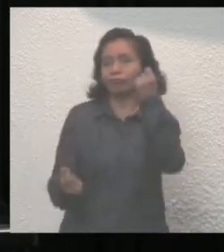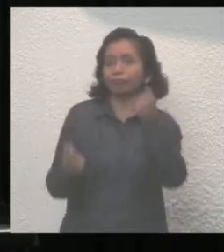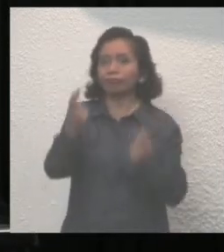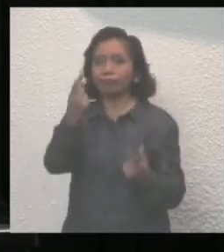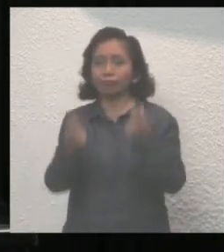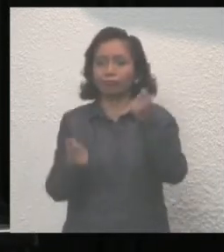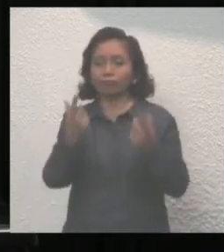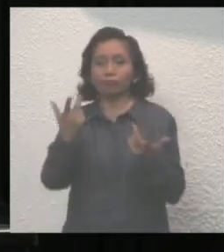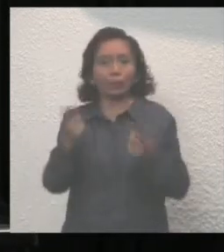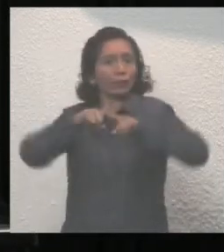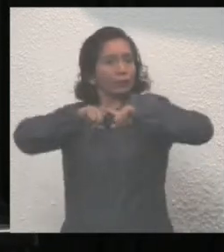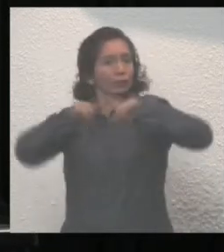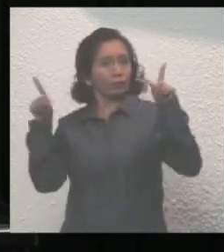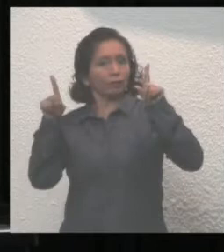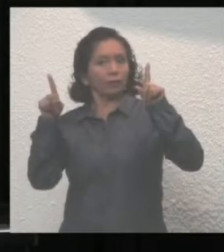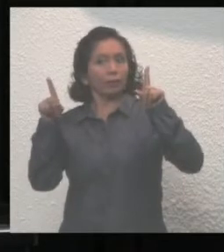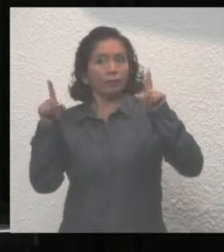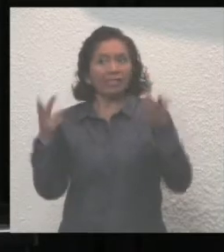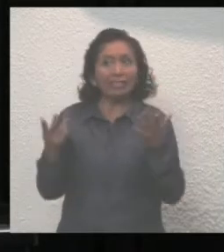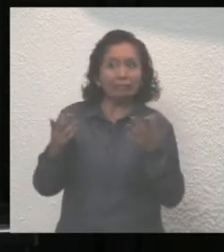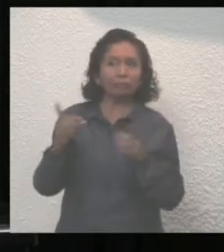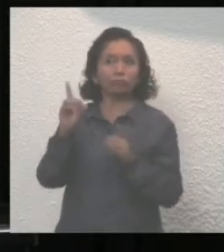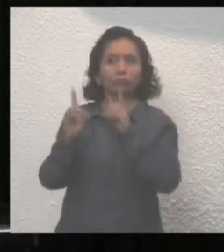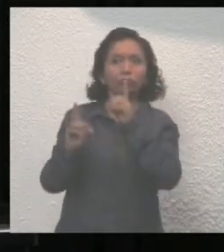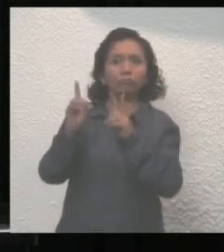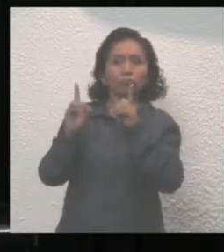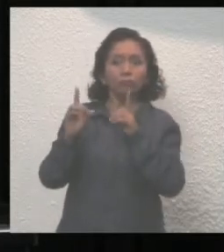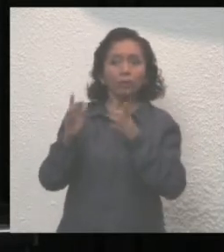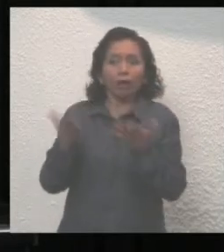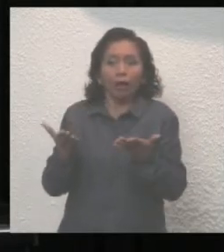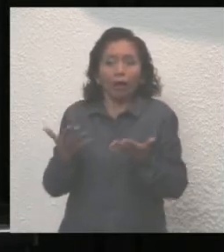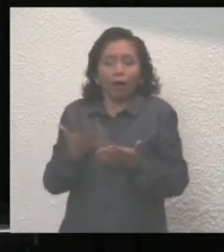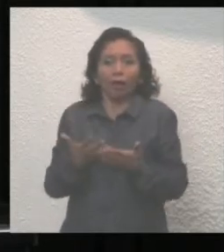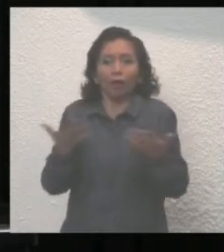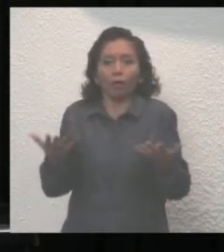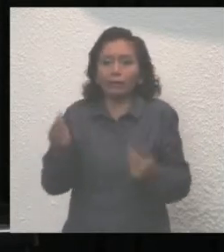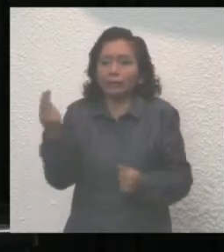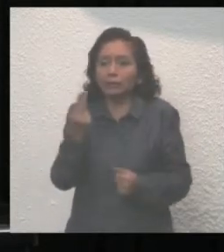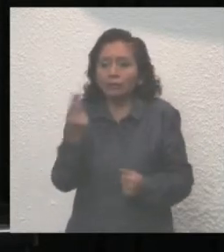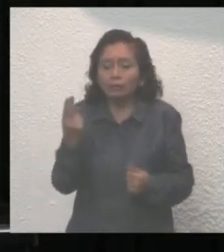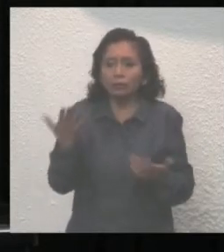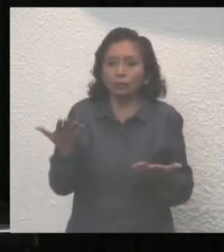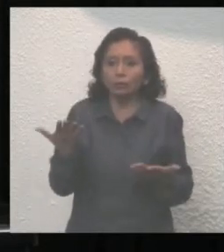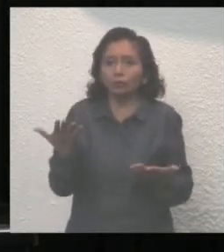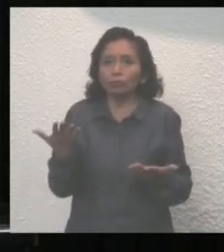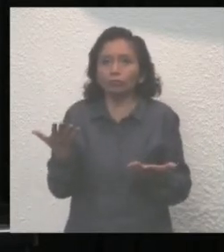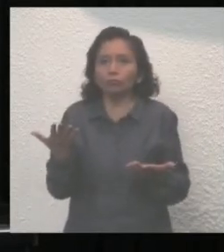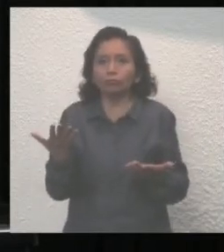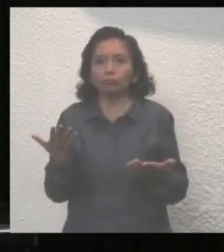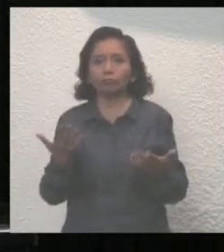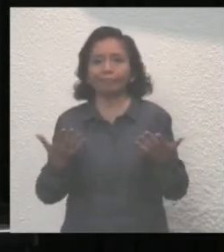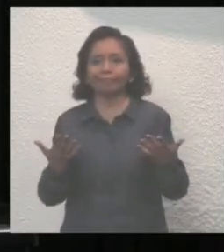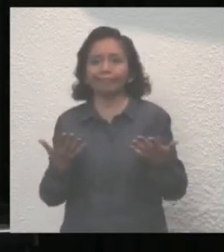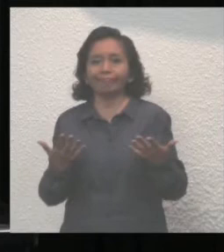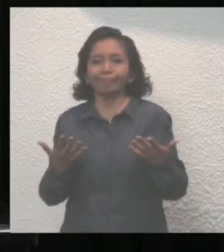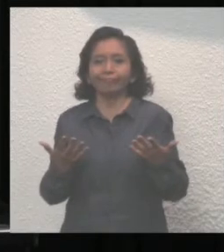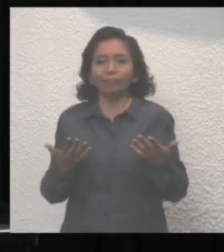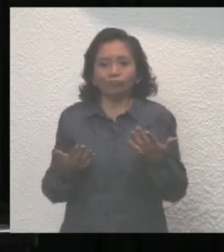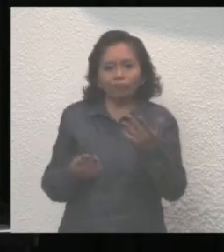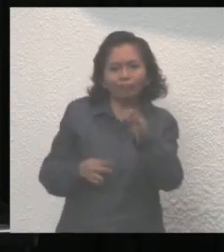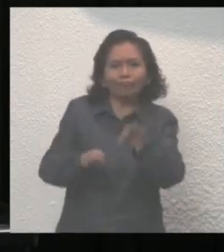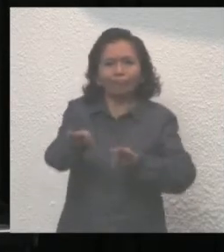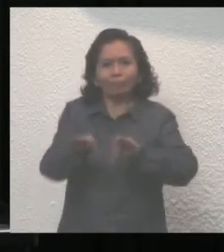insólitos e incluso inciertos, nos exigen ahora más que nunca un ejercicio